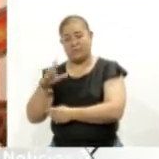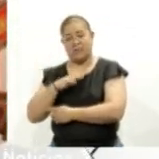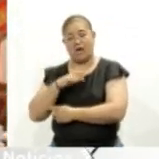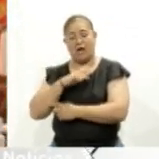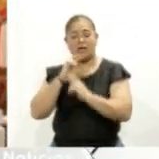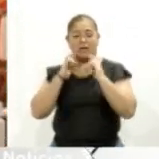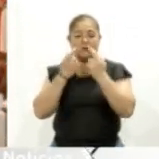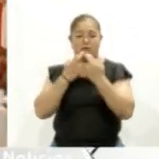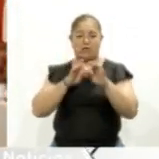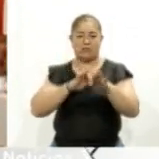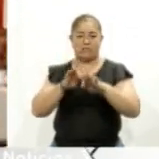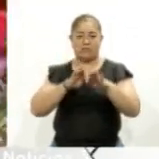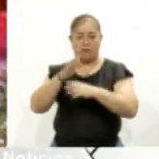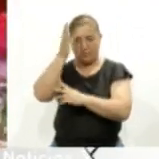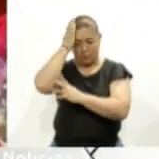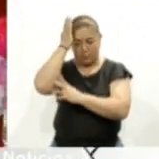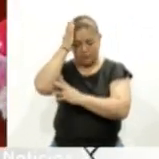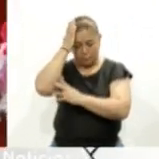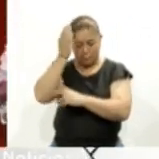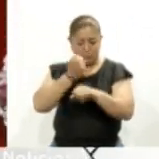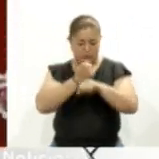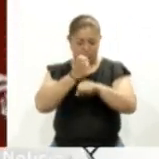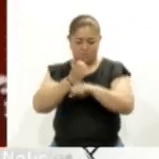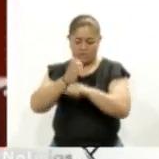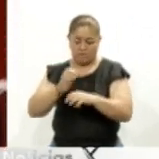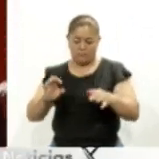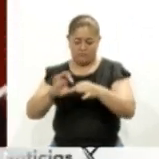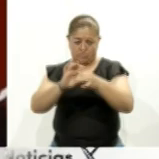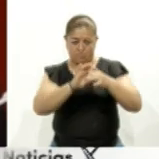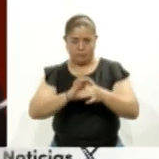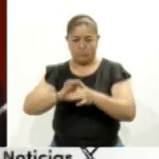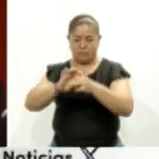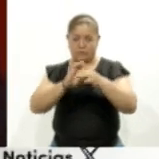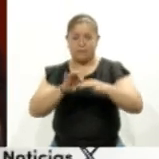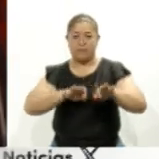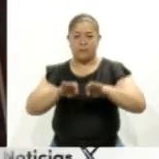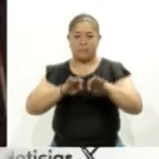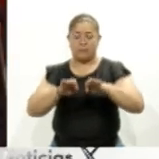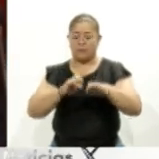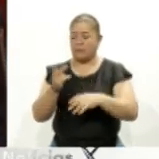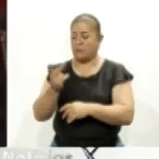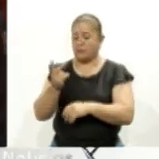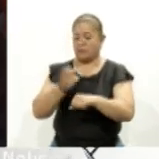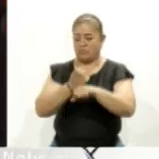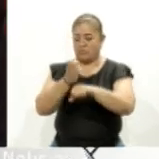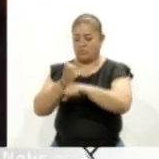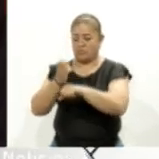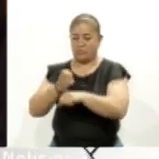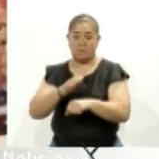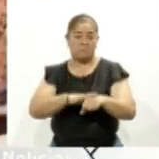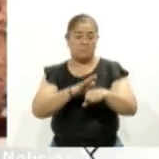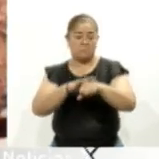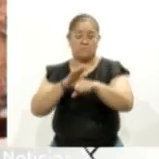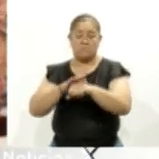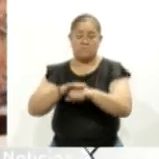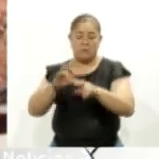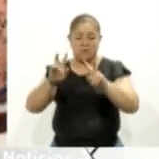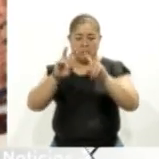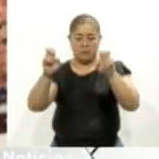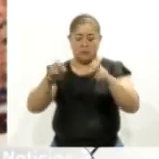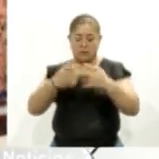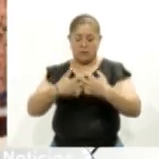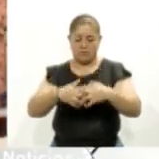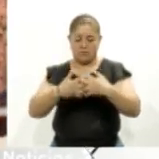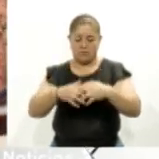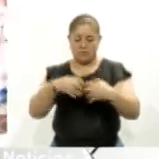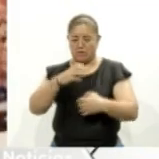de trabajo con autoridades estatales para fortalecer los lazos de colaboración e intercambio entre ambos estados, principalmente en el sector comercial, cultural y acropecuario,